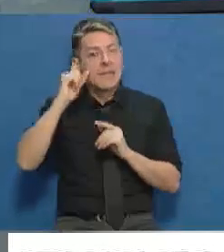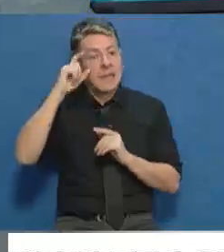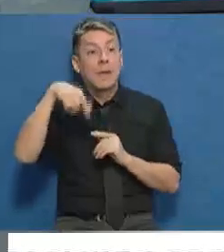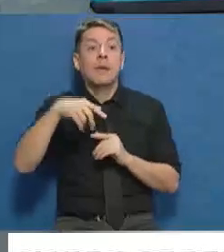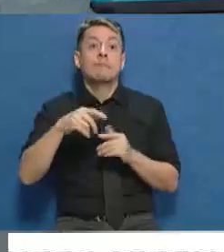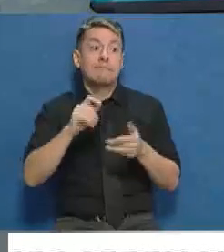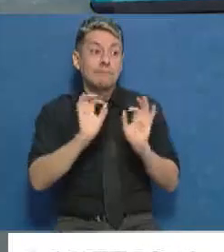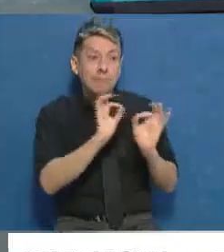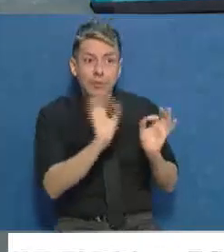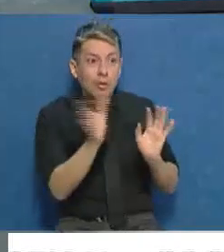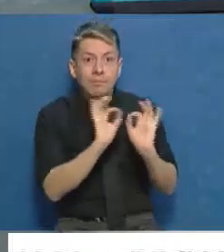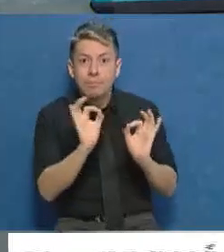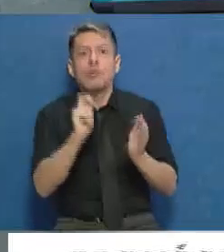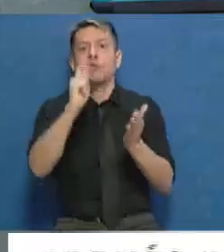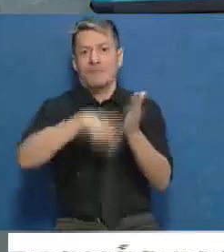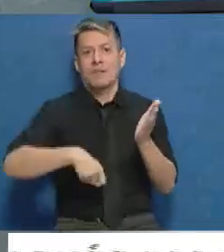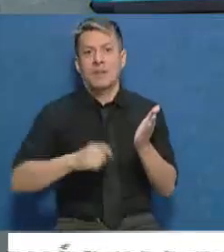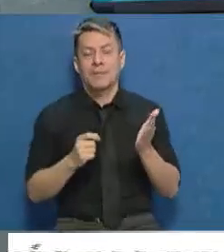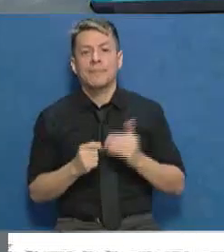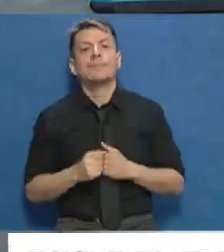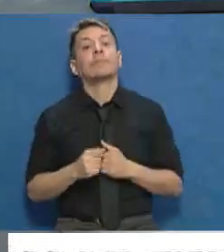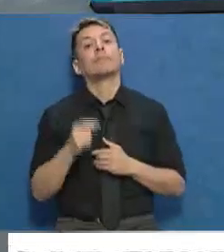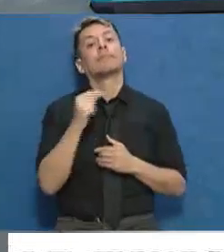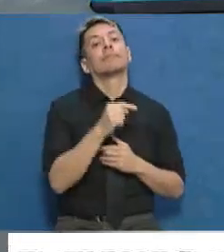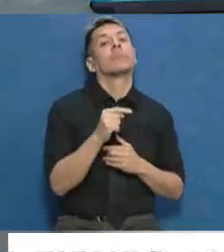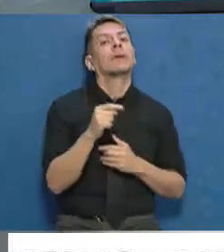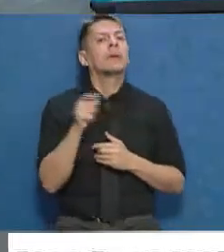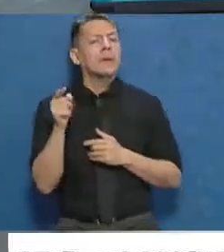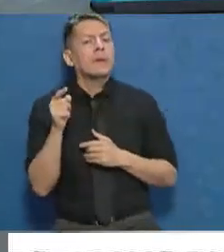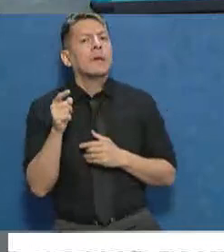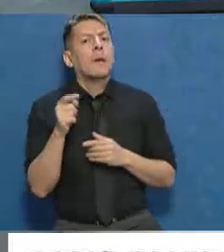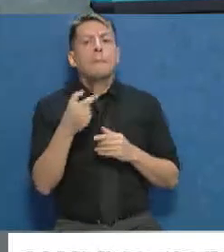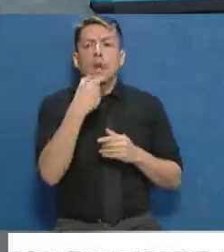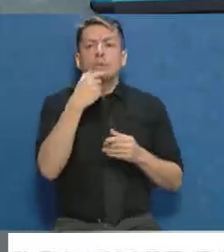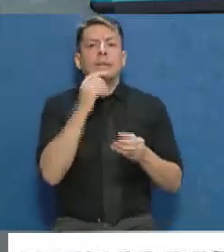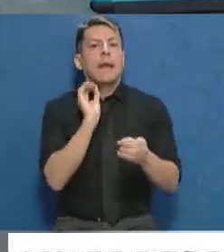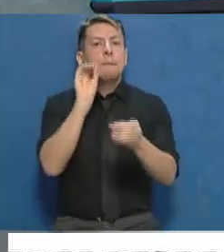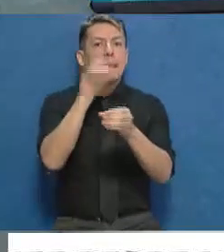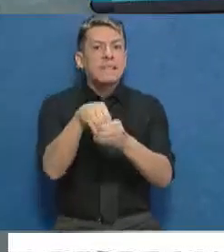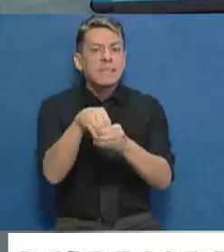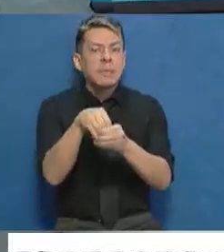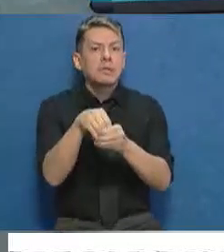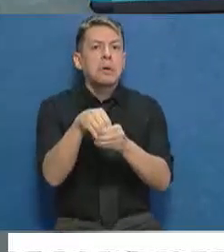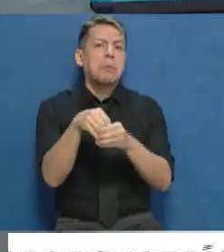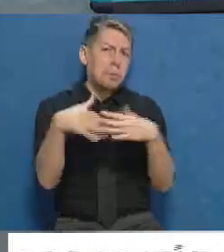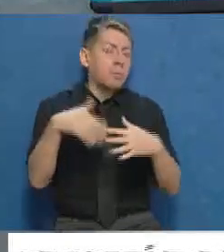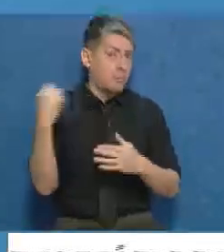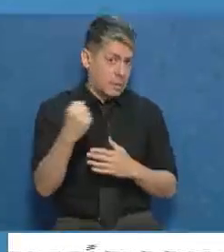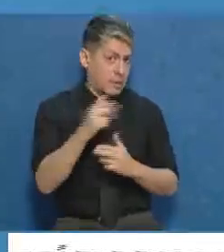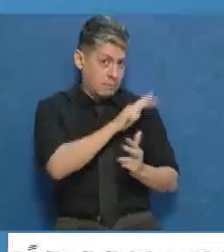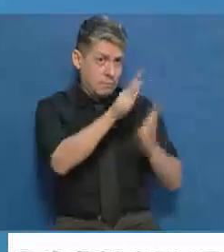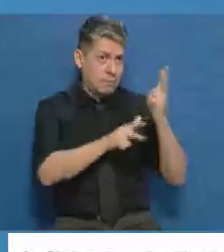Ahora, Sgroi habló concretamente de esta participación mendocina que para ellos ha sido realmente valedera.